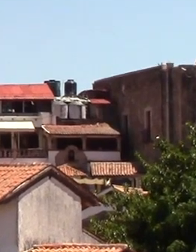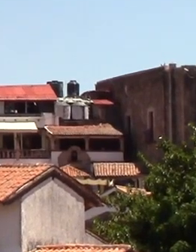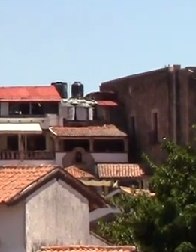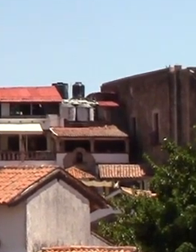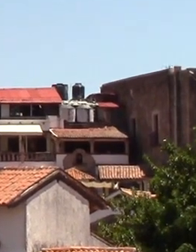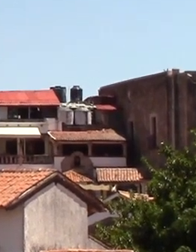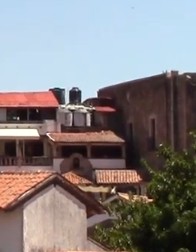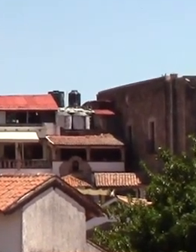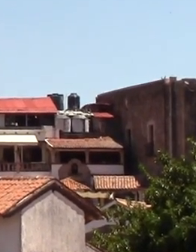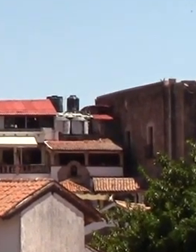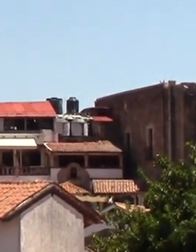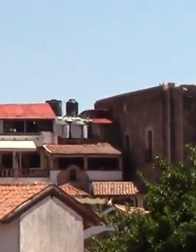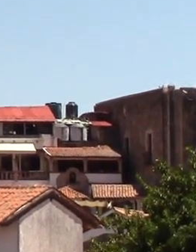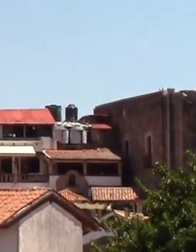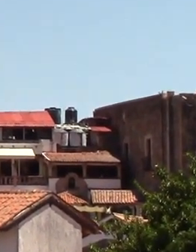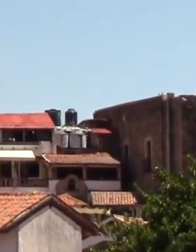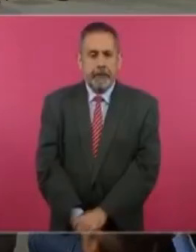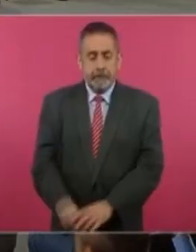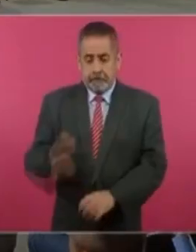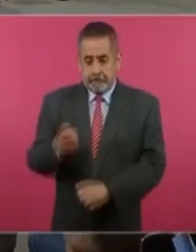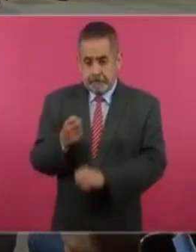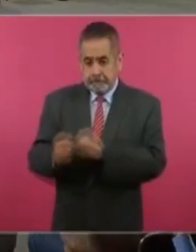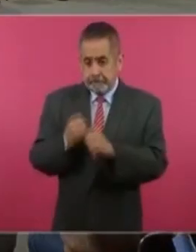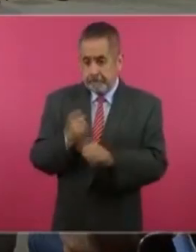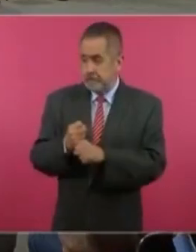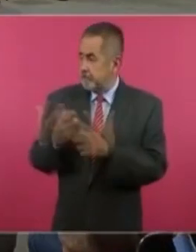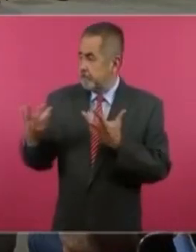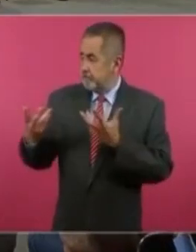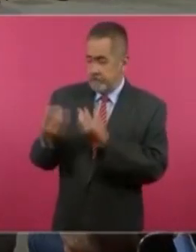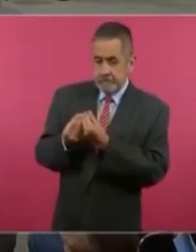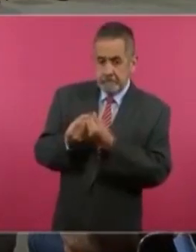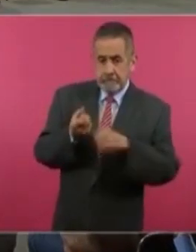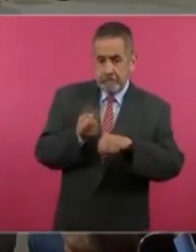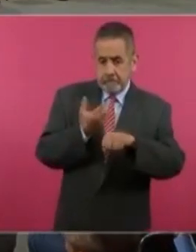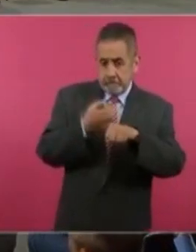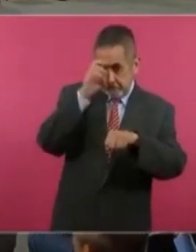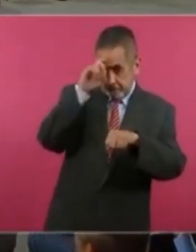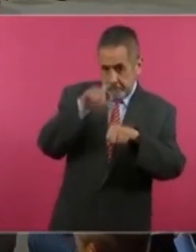Informó Teresa Lubiano de Labra, RTG Noticias.